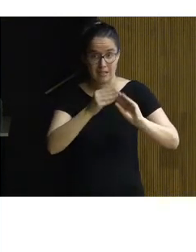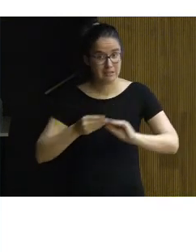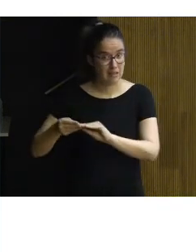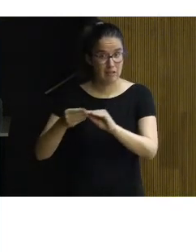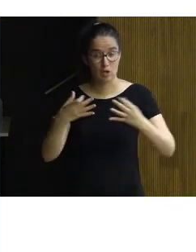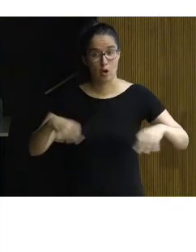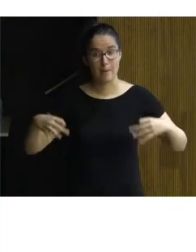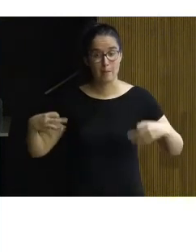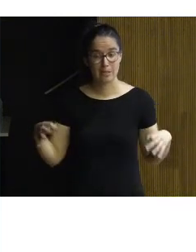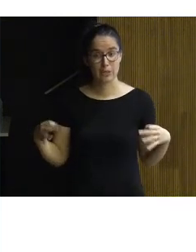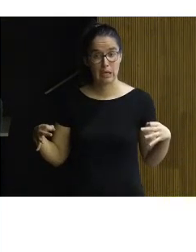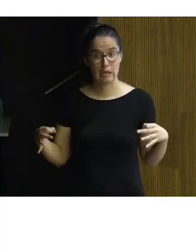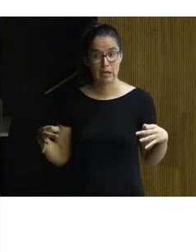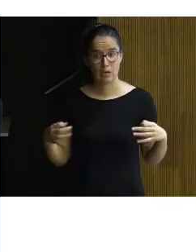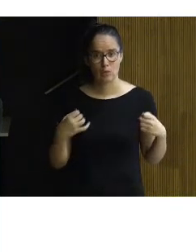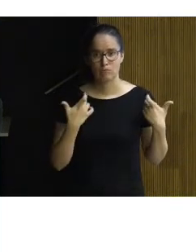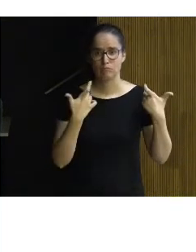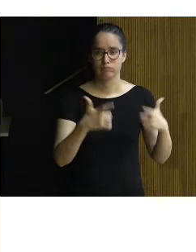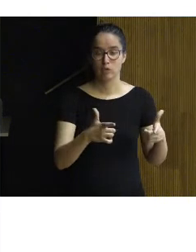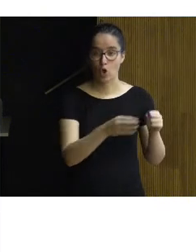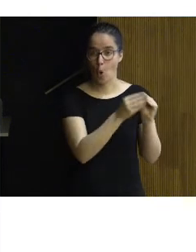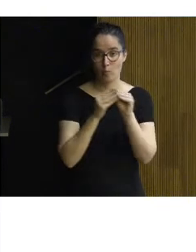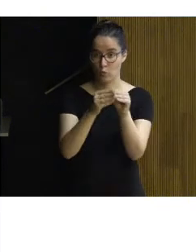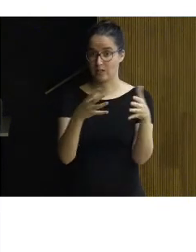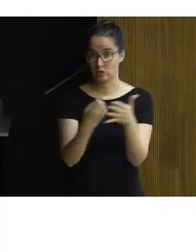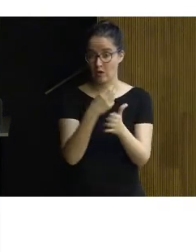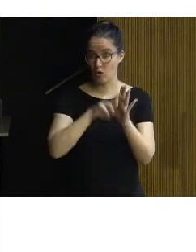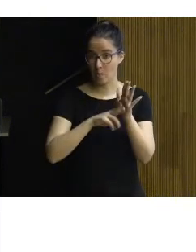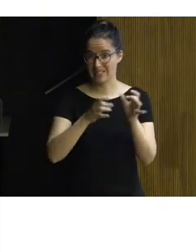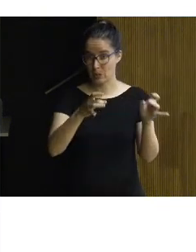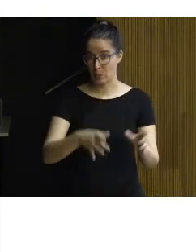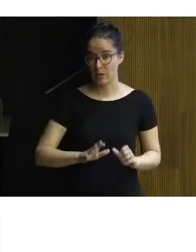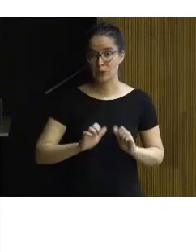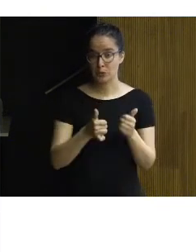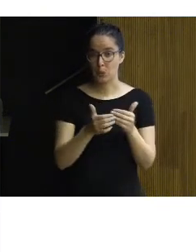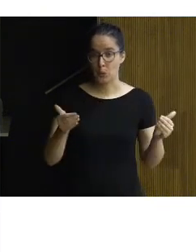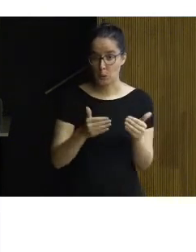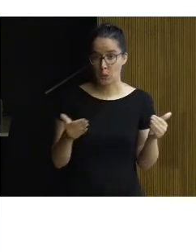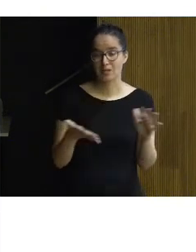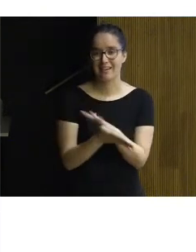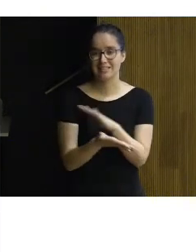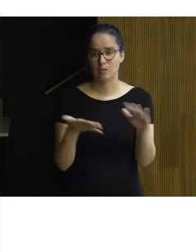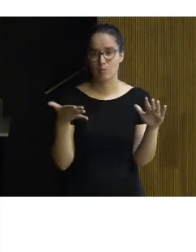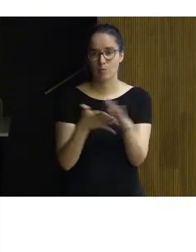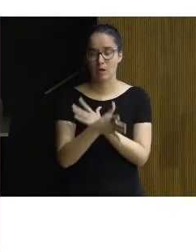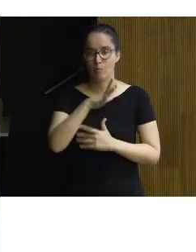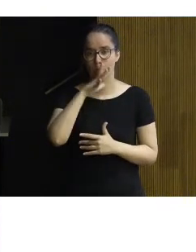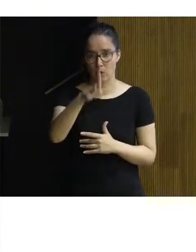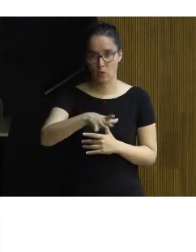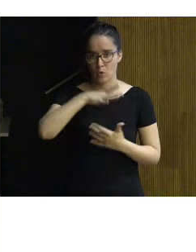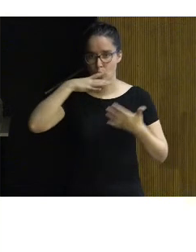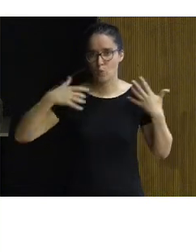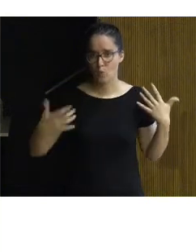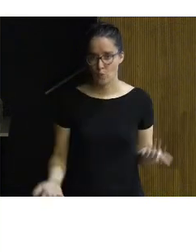generalmente tiene unas partes que son comunes a todas las normas. Hay una introducción en la que se explica los motivos